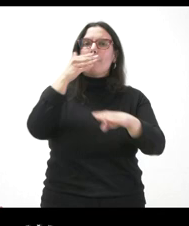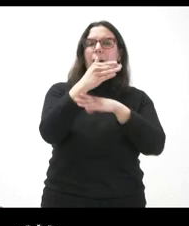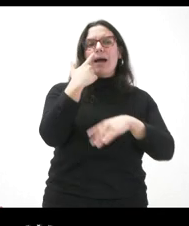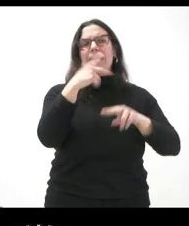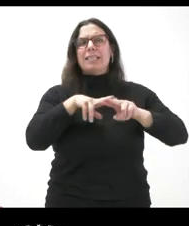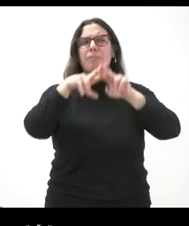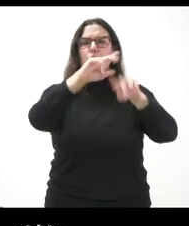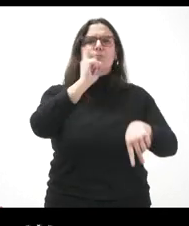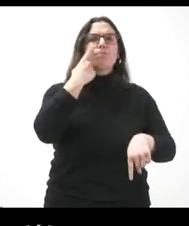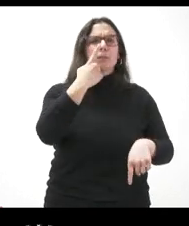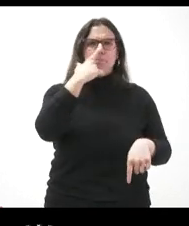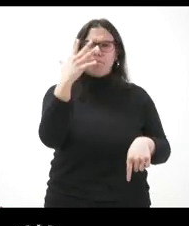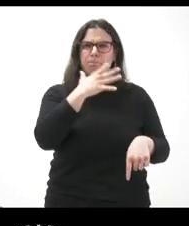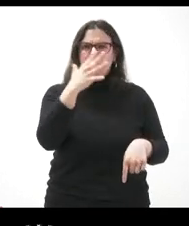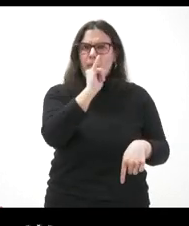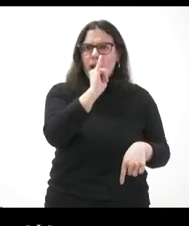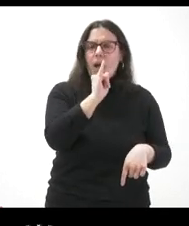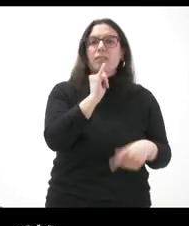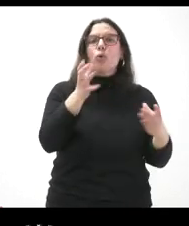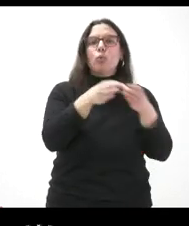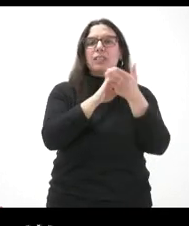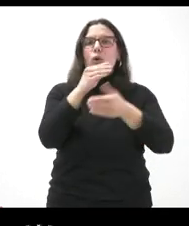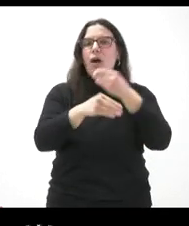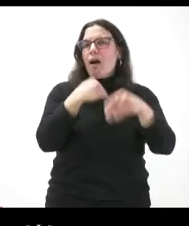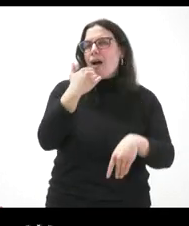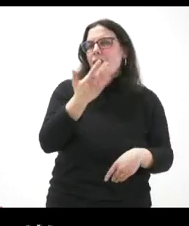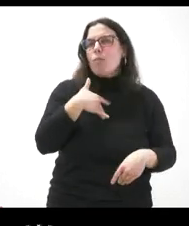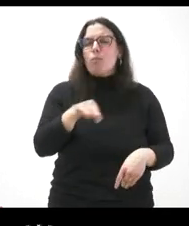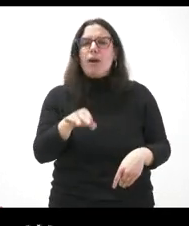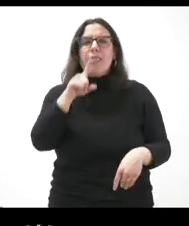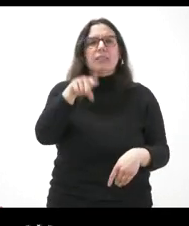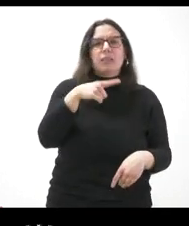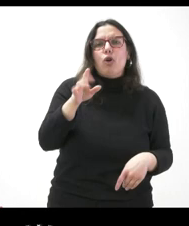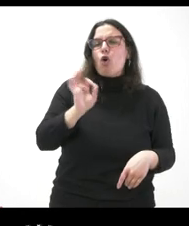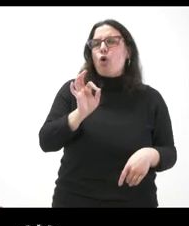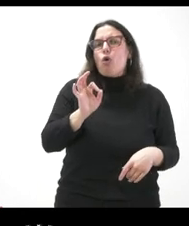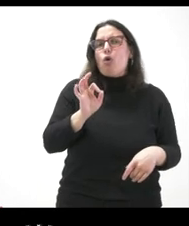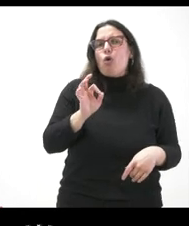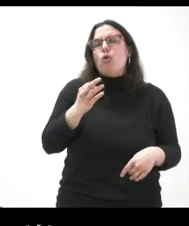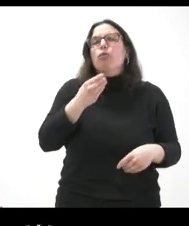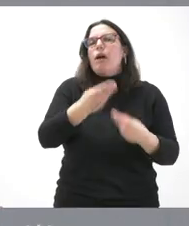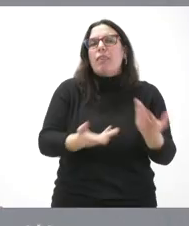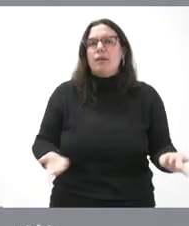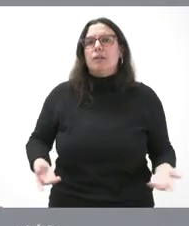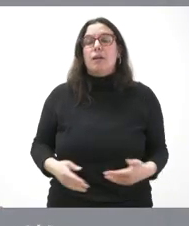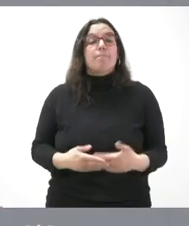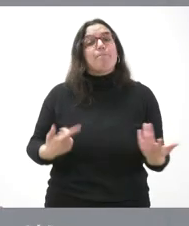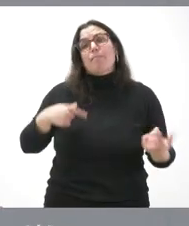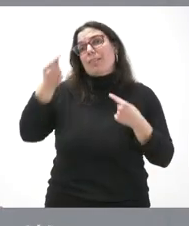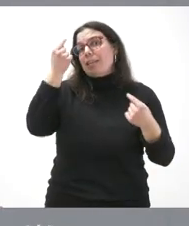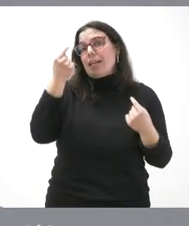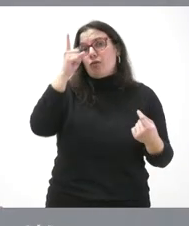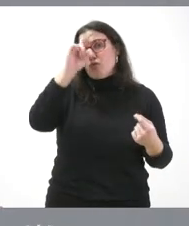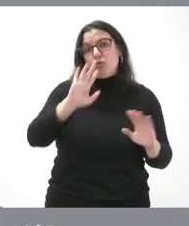malos olores. No sé si la Junta ahí pudo actuar o debía actuar o la Junta va a actuar en este ámbito. Pues no conozco el detalle.